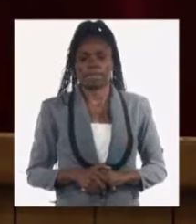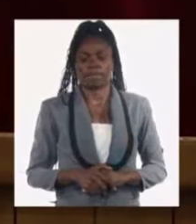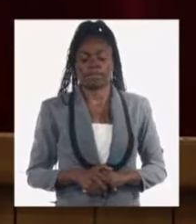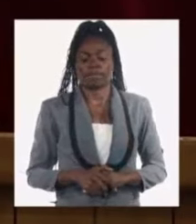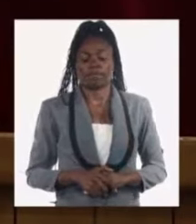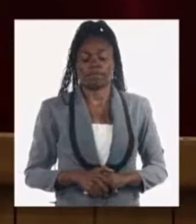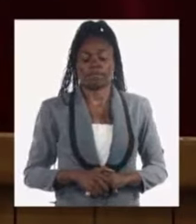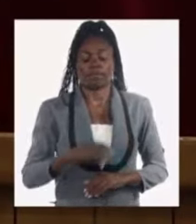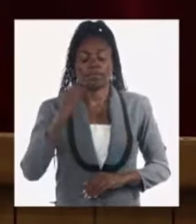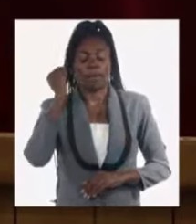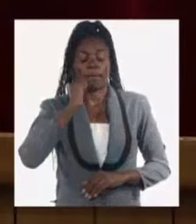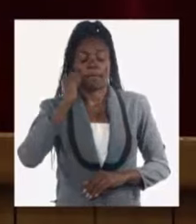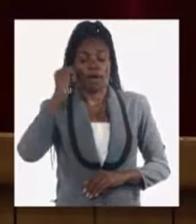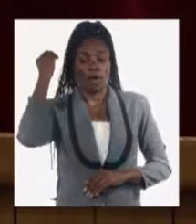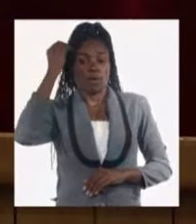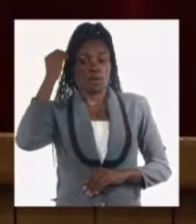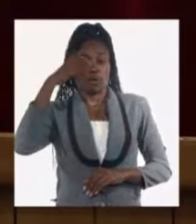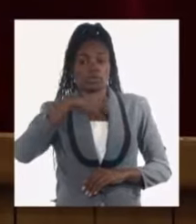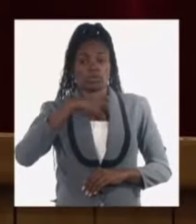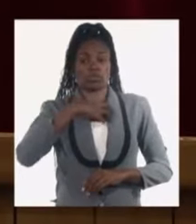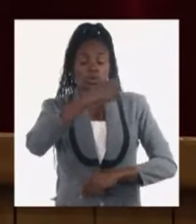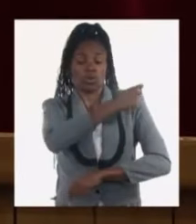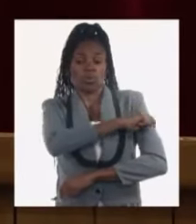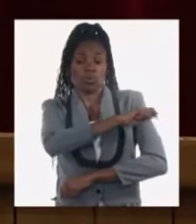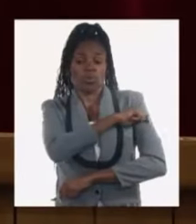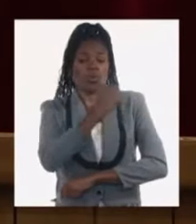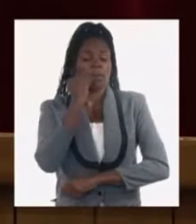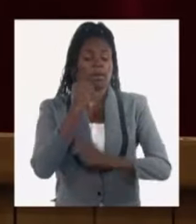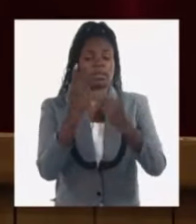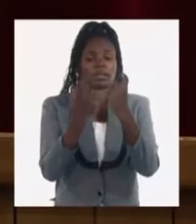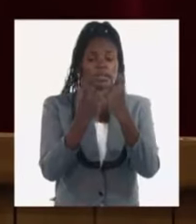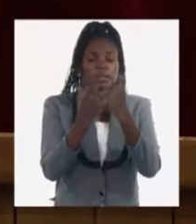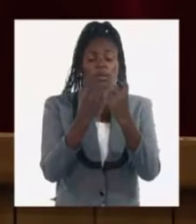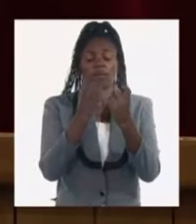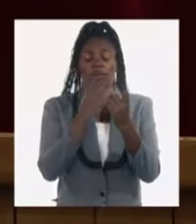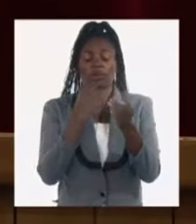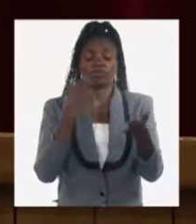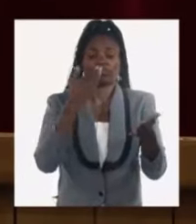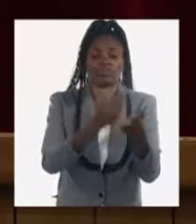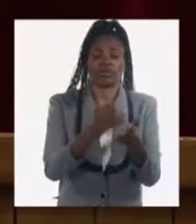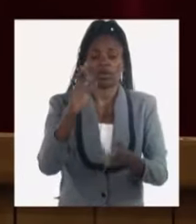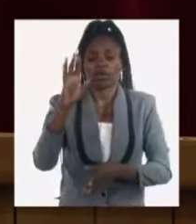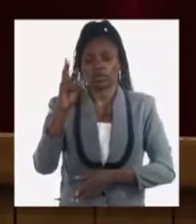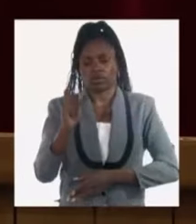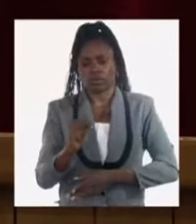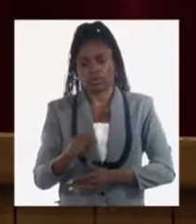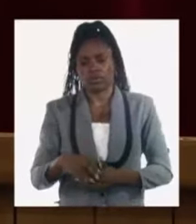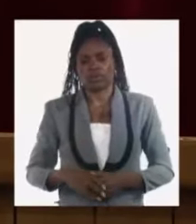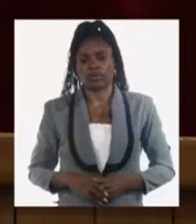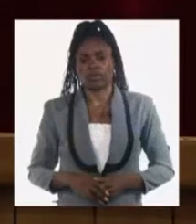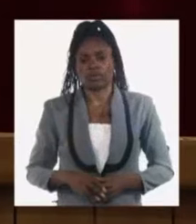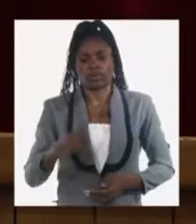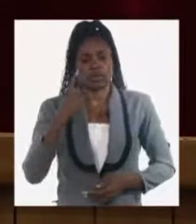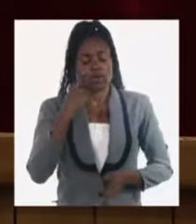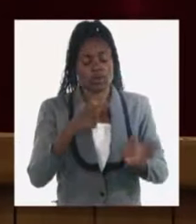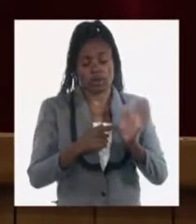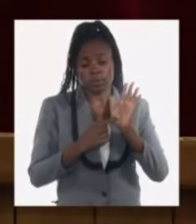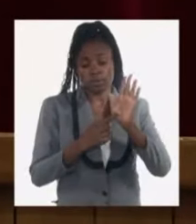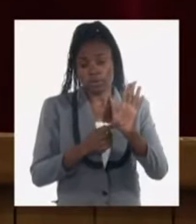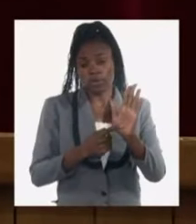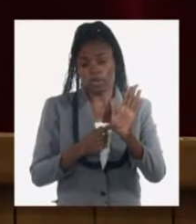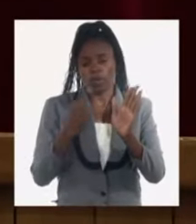pueblo y donde más necesitamos alcanzar resultados. Ahora les presentamos cómo se ha ido